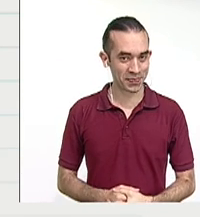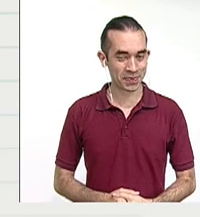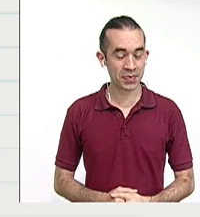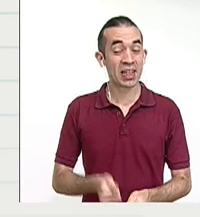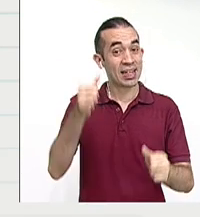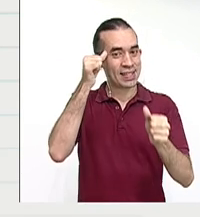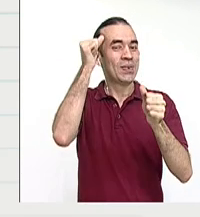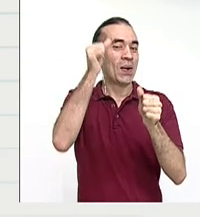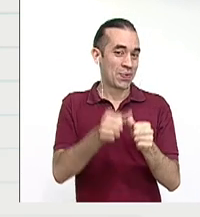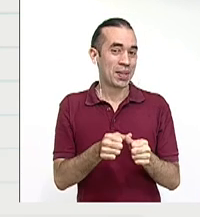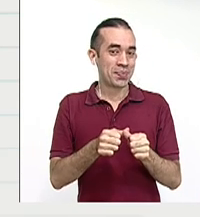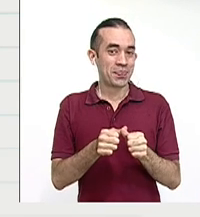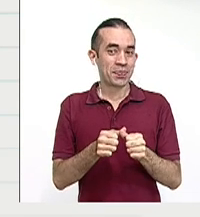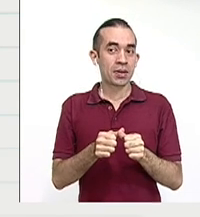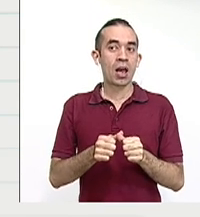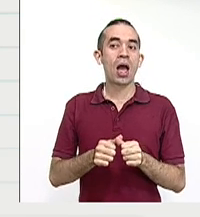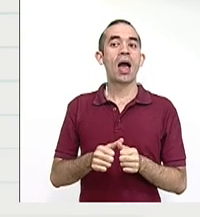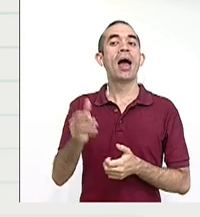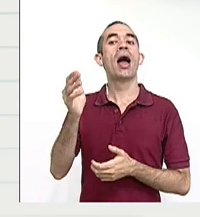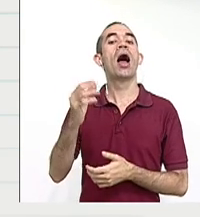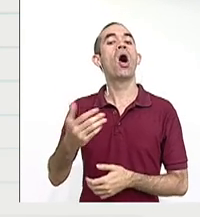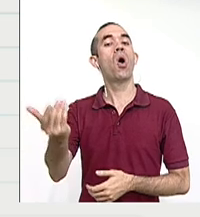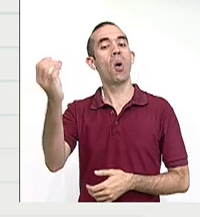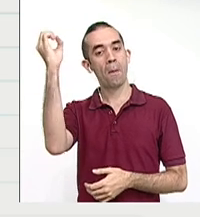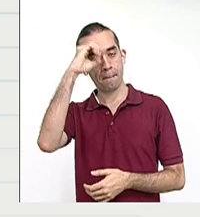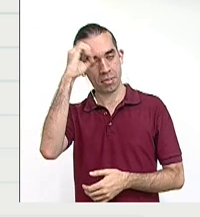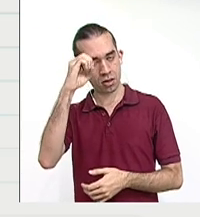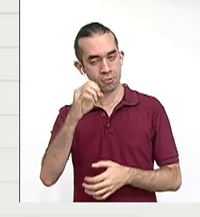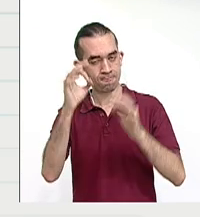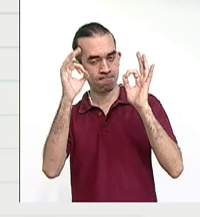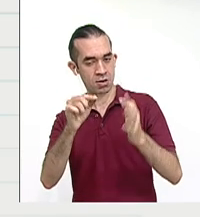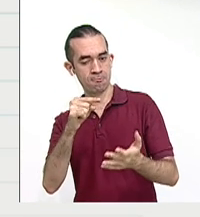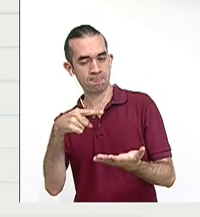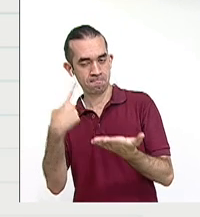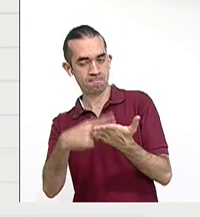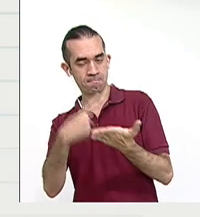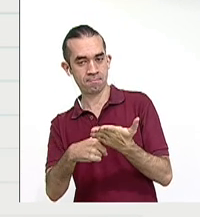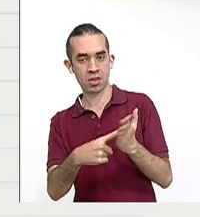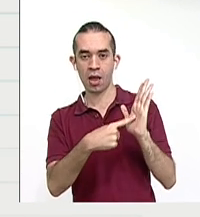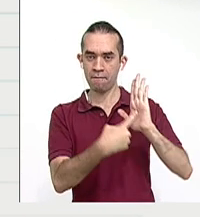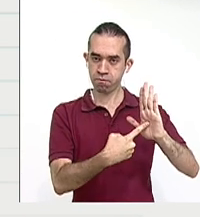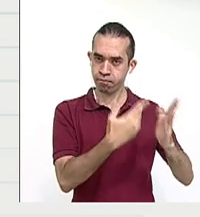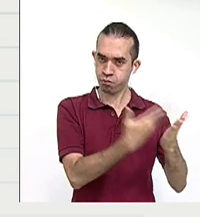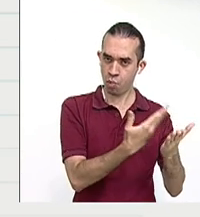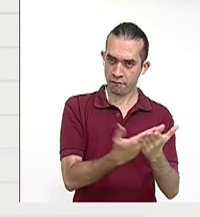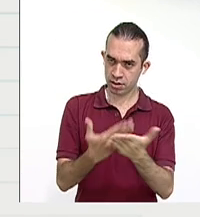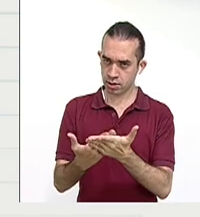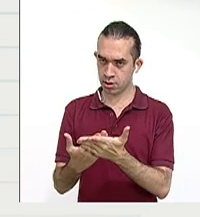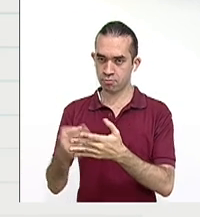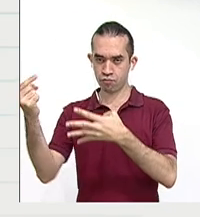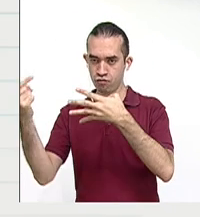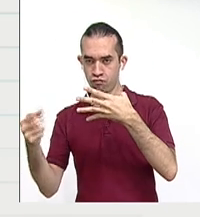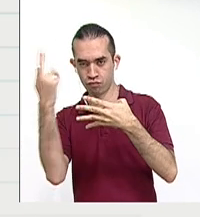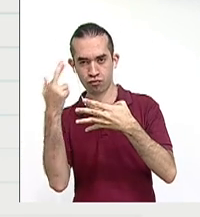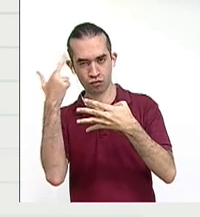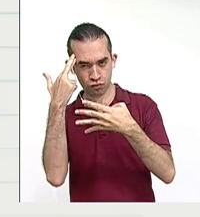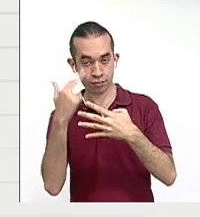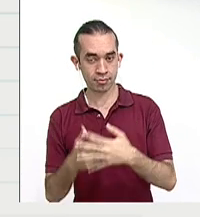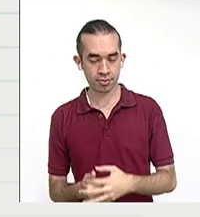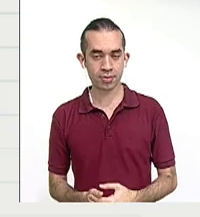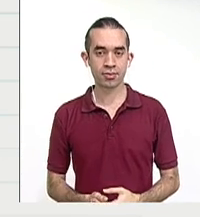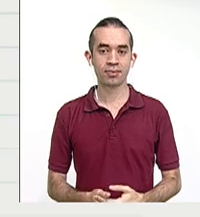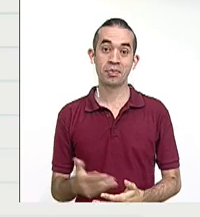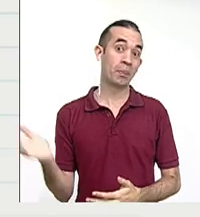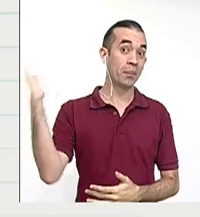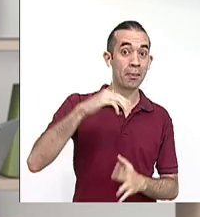Recuerden, se presenta una opinión con sentido crítico, se muestra con evidencias y con argumentos. Ahora sí, volvamos a la